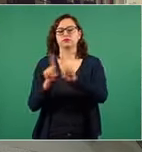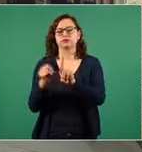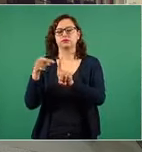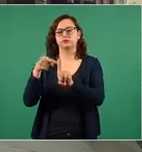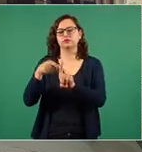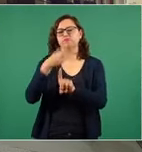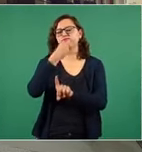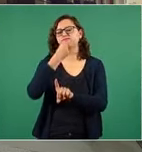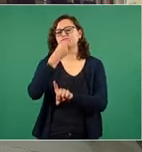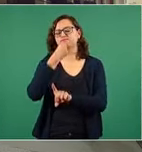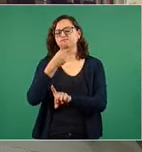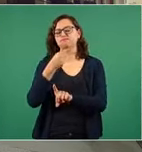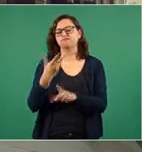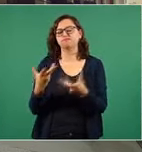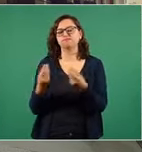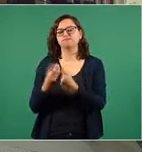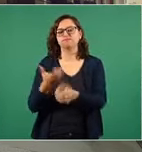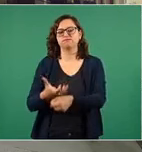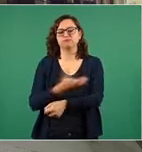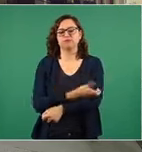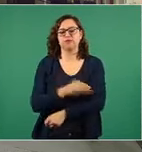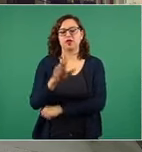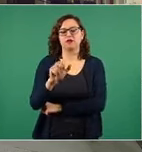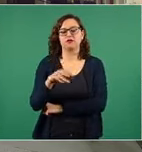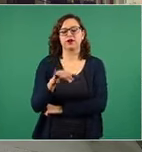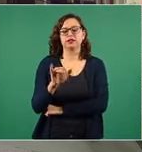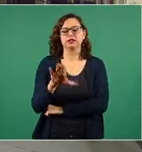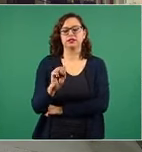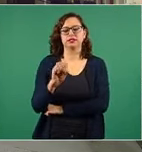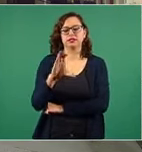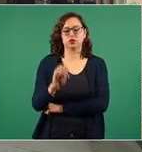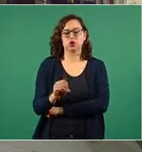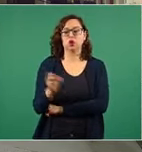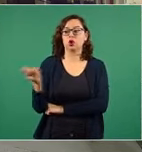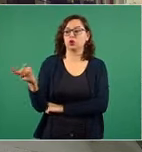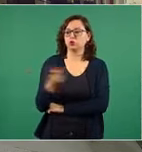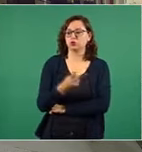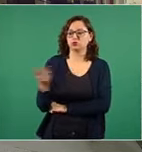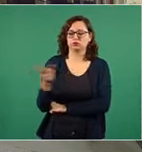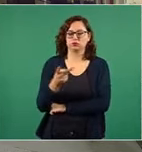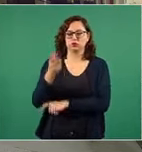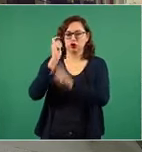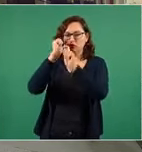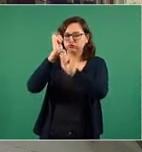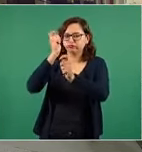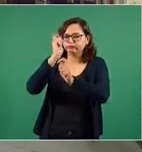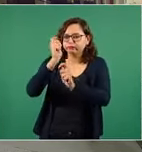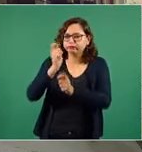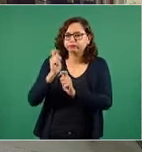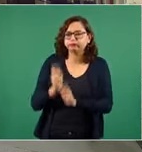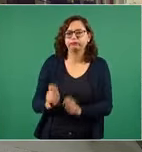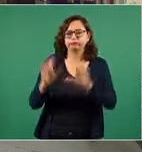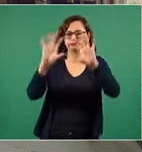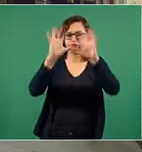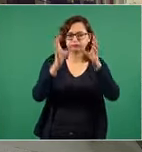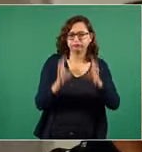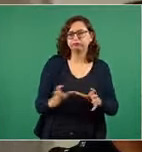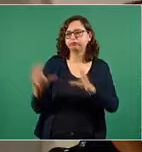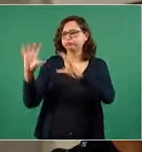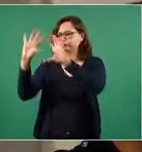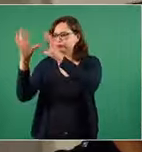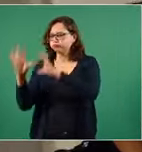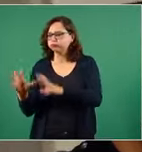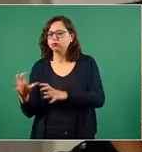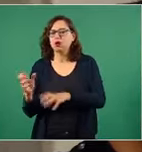Se develaron dos bustos de estos próceres de la justicia, la libertad, tanto de Costa Rica como de